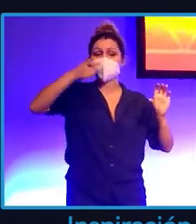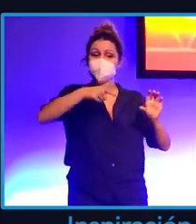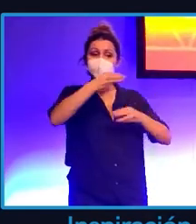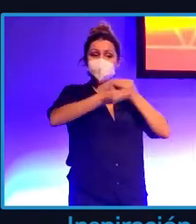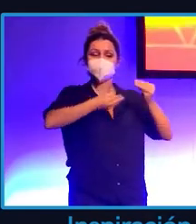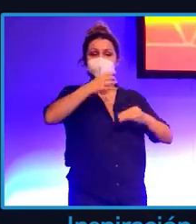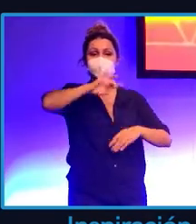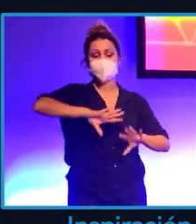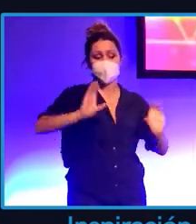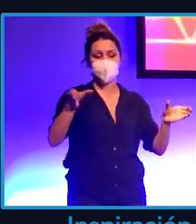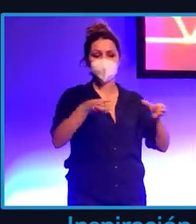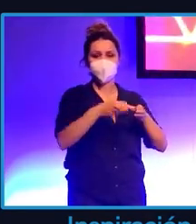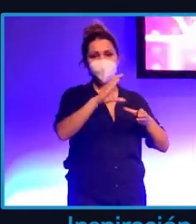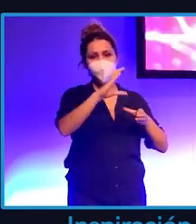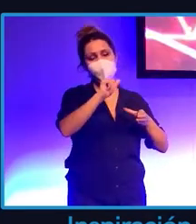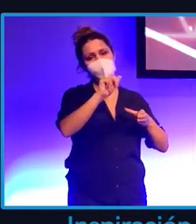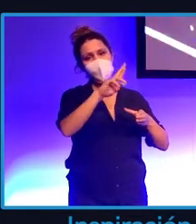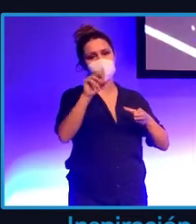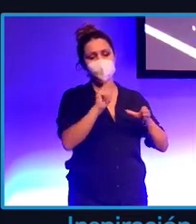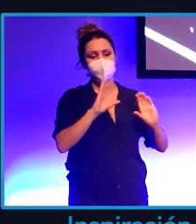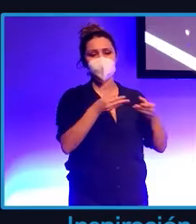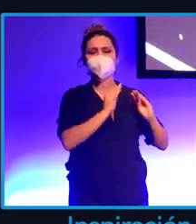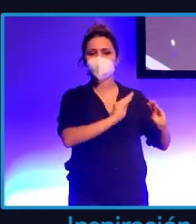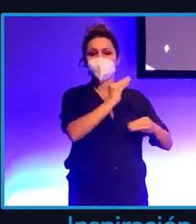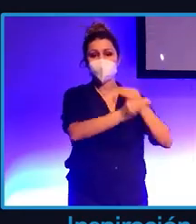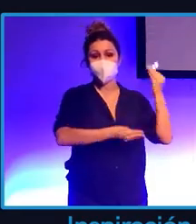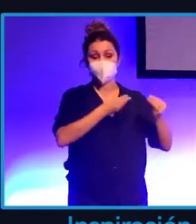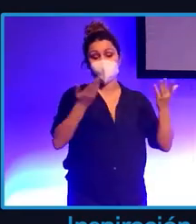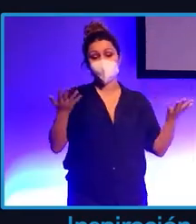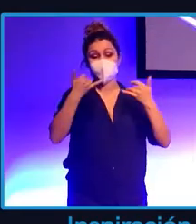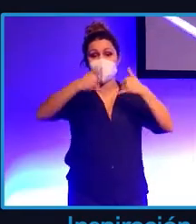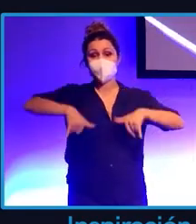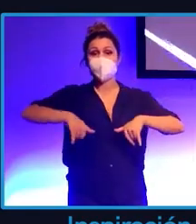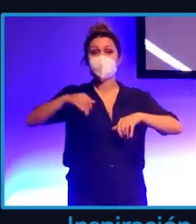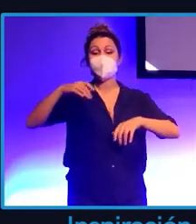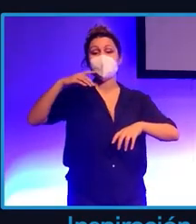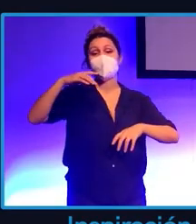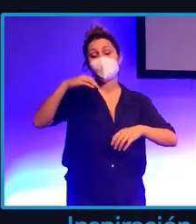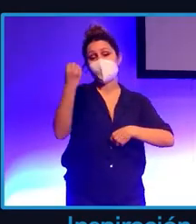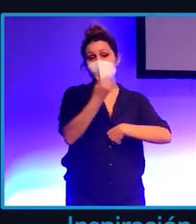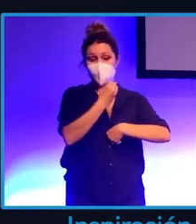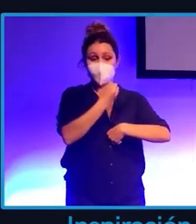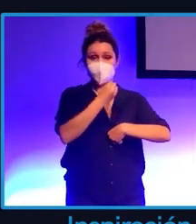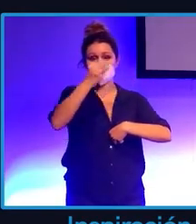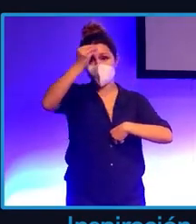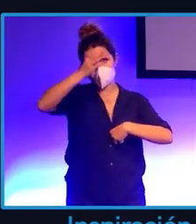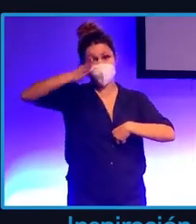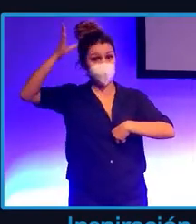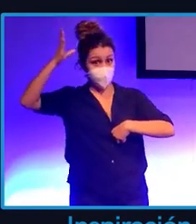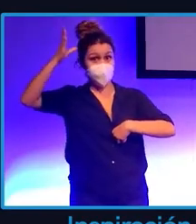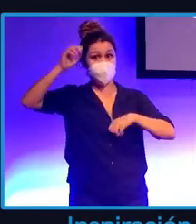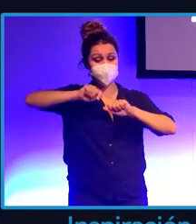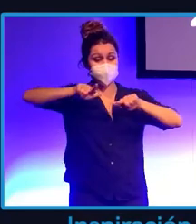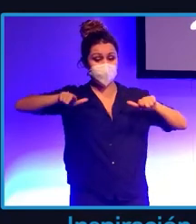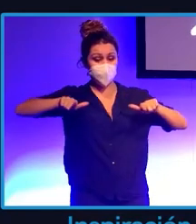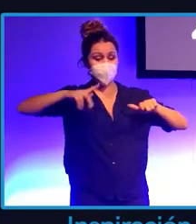Carlos y su equipo. Y hicimos una gala de Navidad en un escenario totalmente virtual. sea, ahí lo único